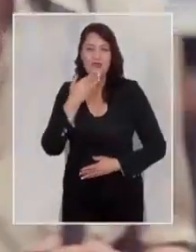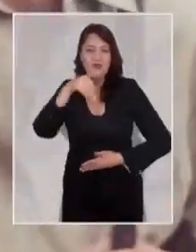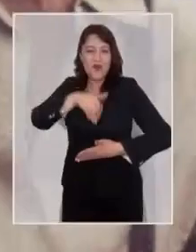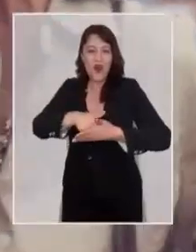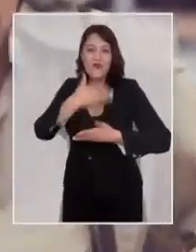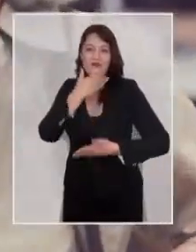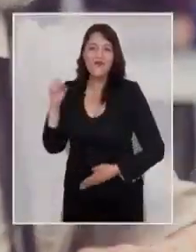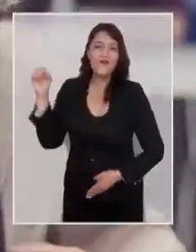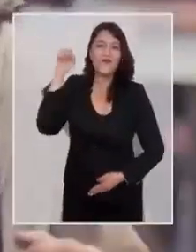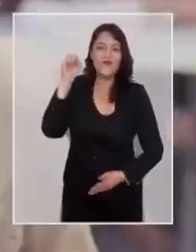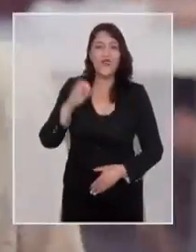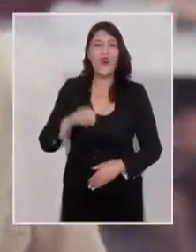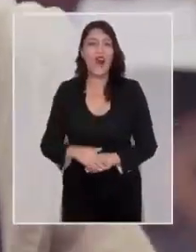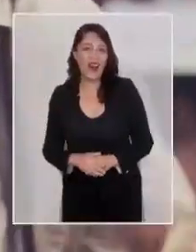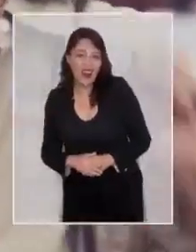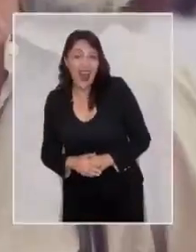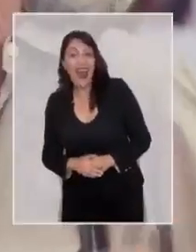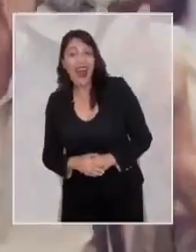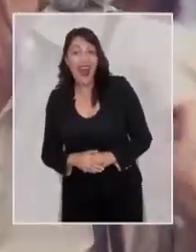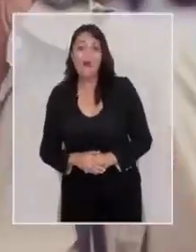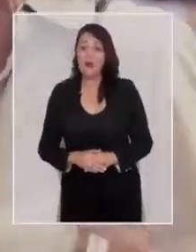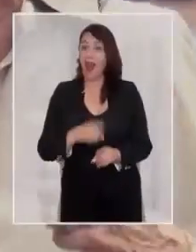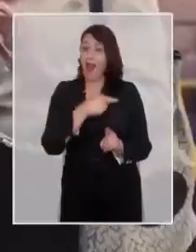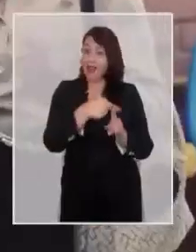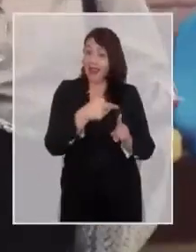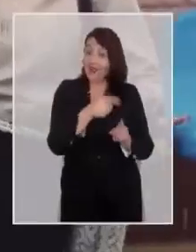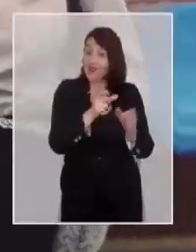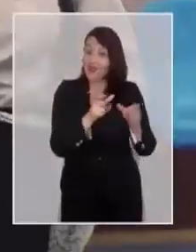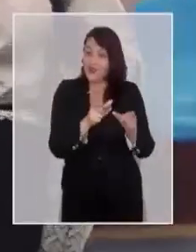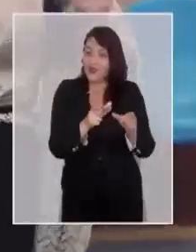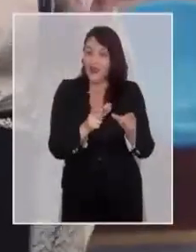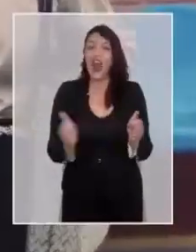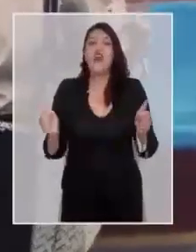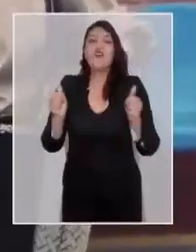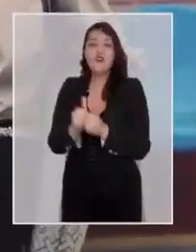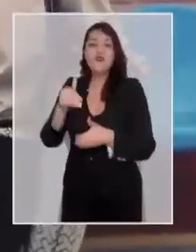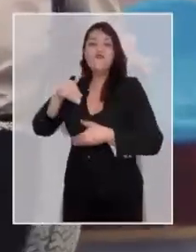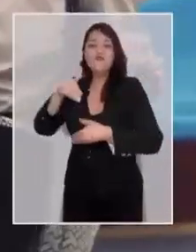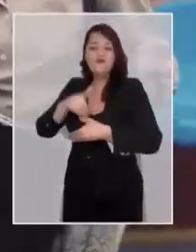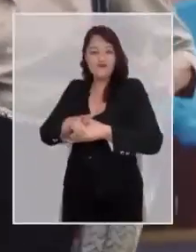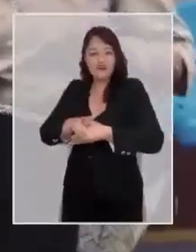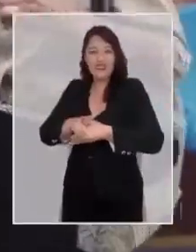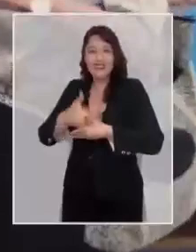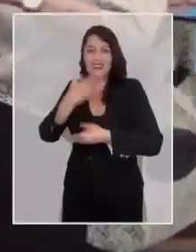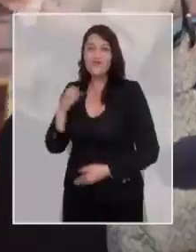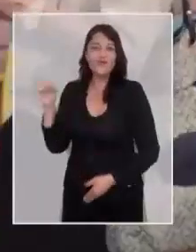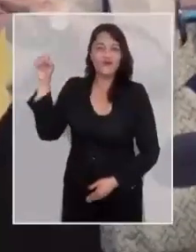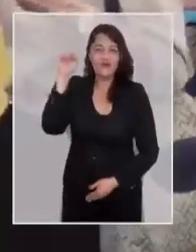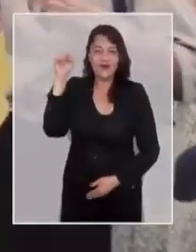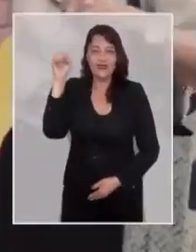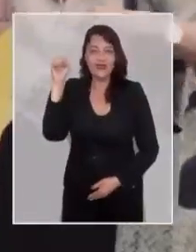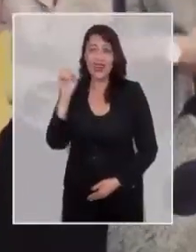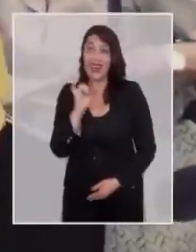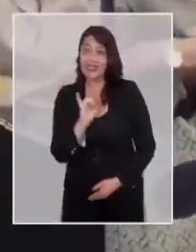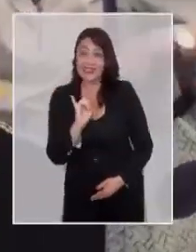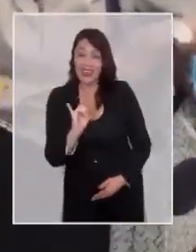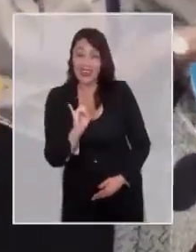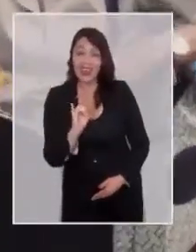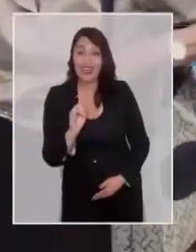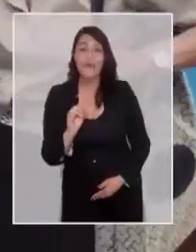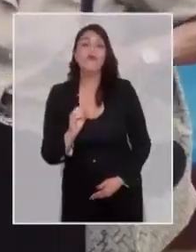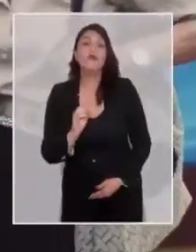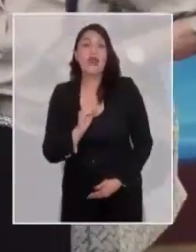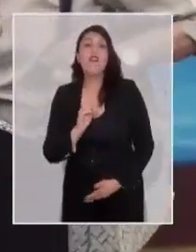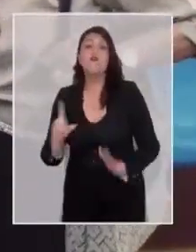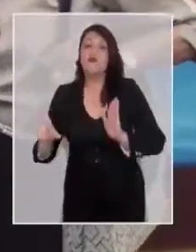preocupen, si yo también voto por Boric. Boric, Boric. La clase media con Boric. Muy bien. Además, sí,